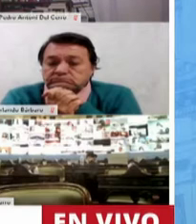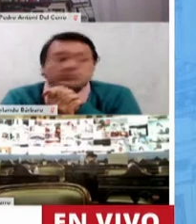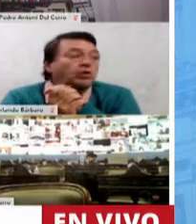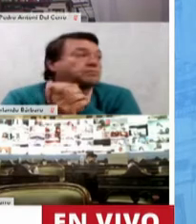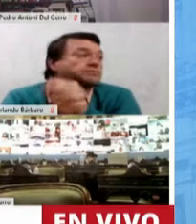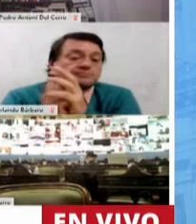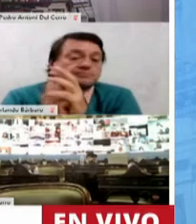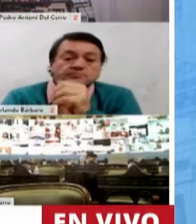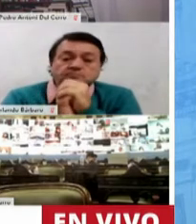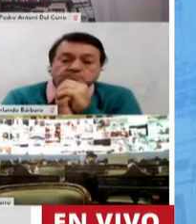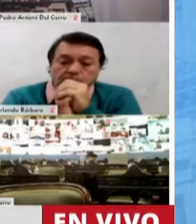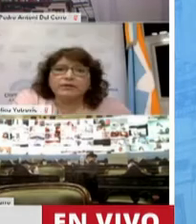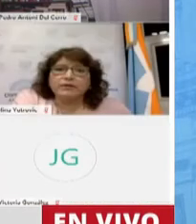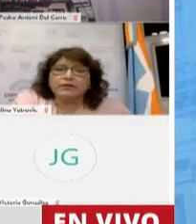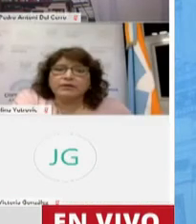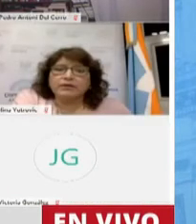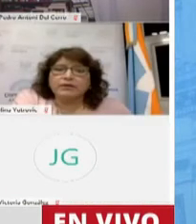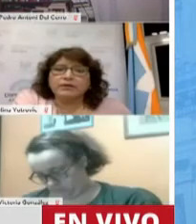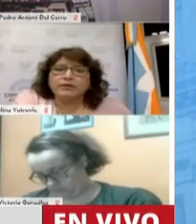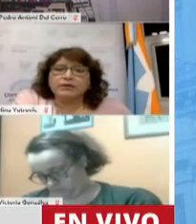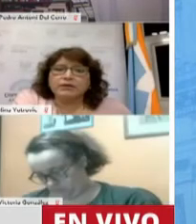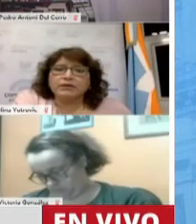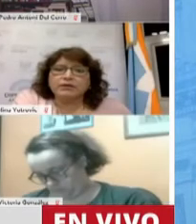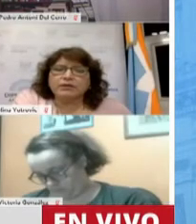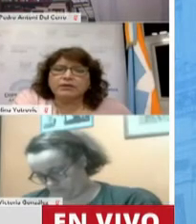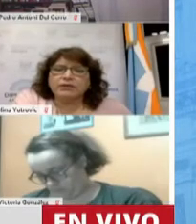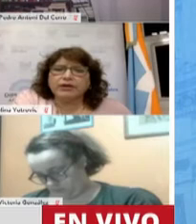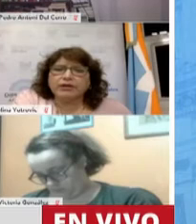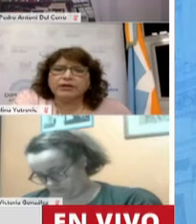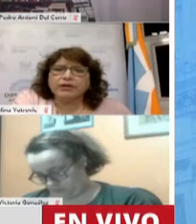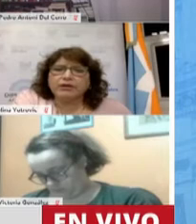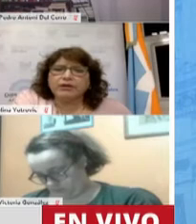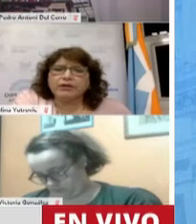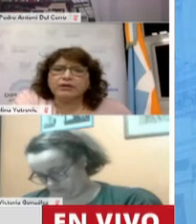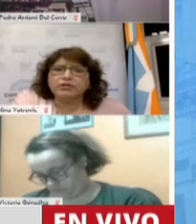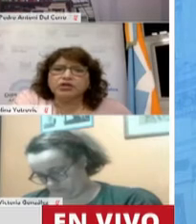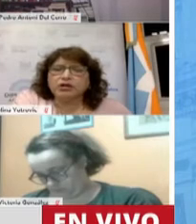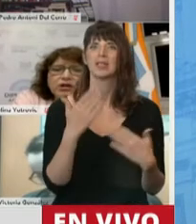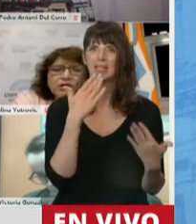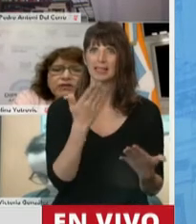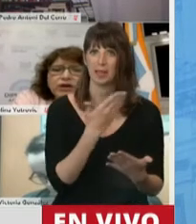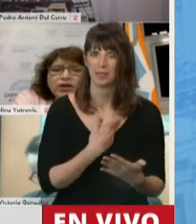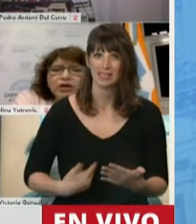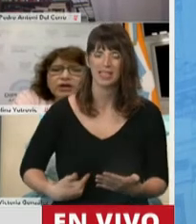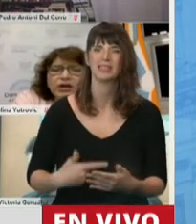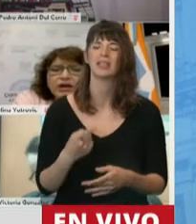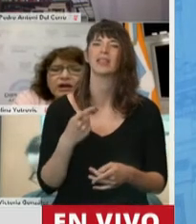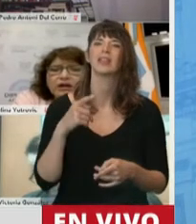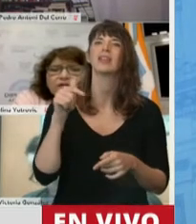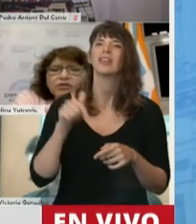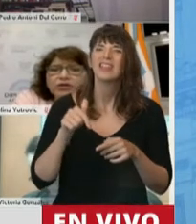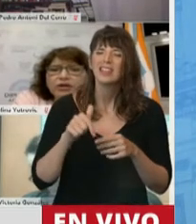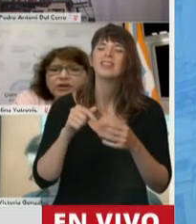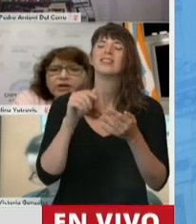Gracias, presidente. Bueno, en primer lugar, la normativa vigente en materia de teletrabajo es